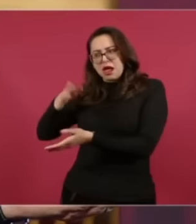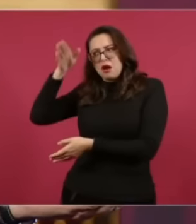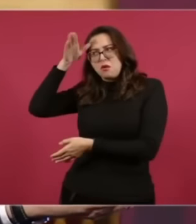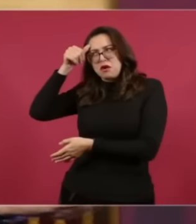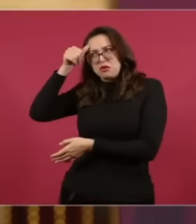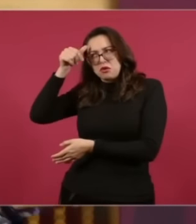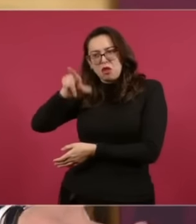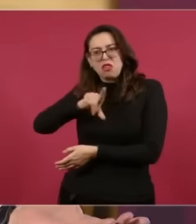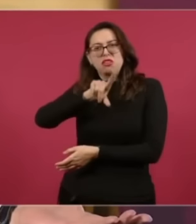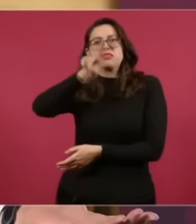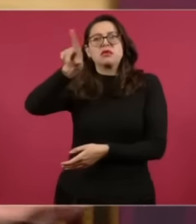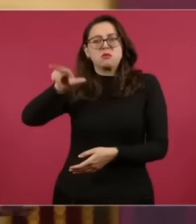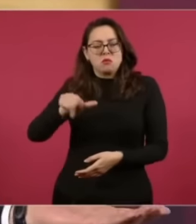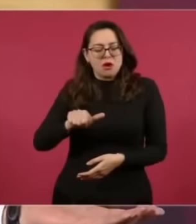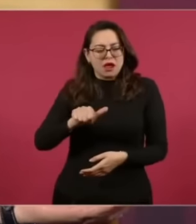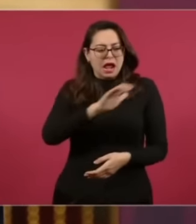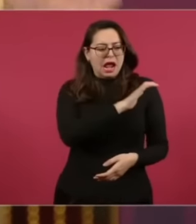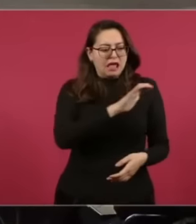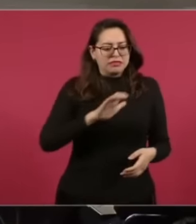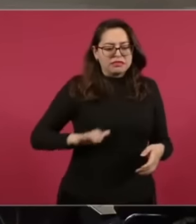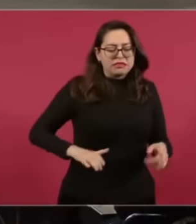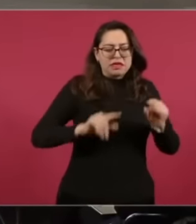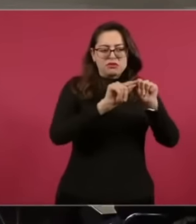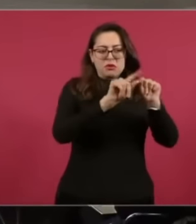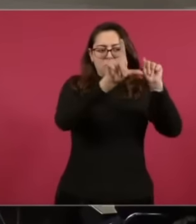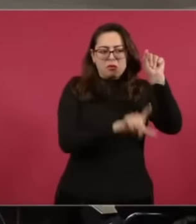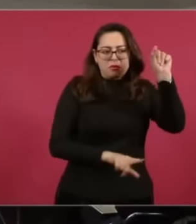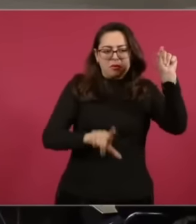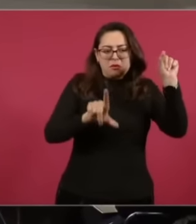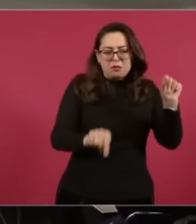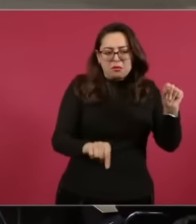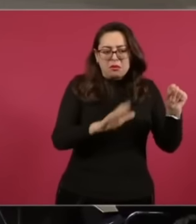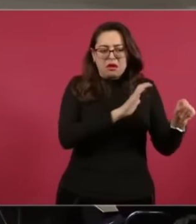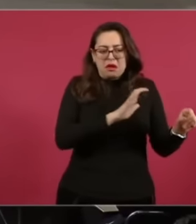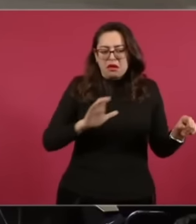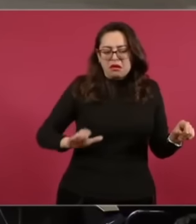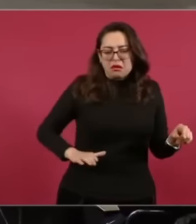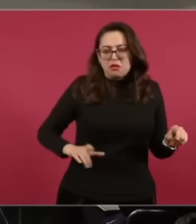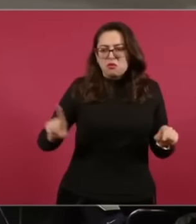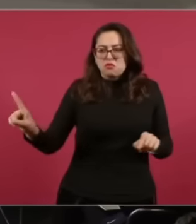Pero ya De antemano No iba a ser